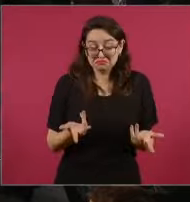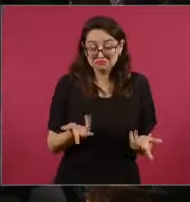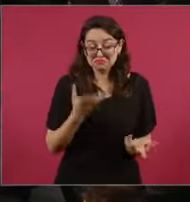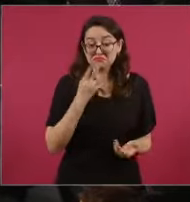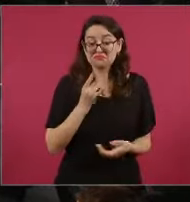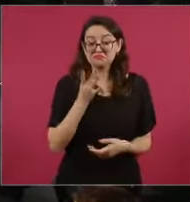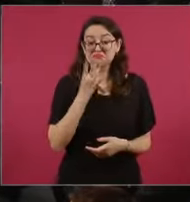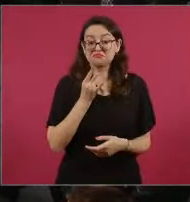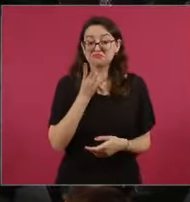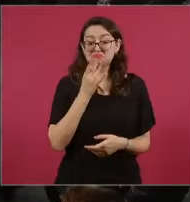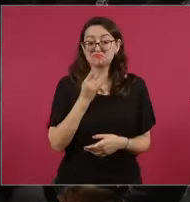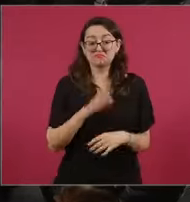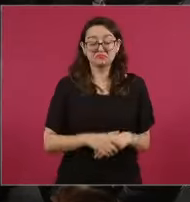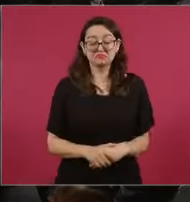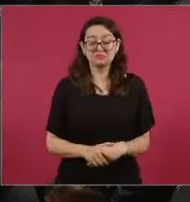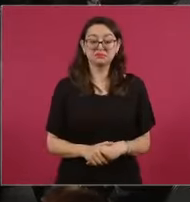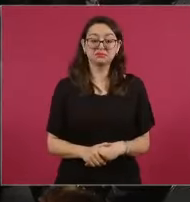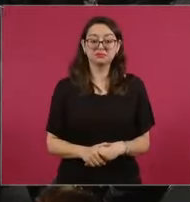Es slow.